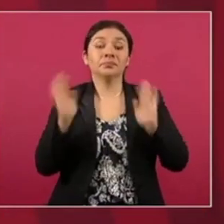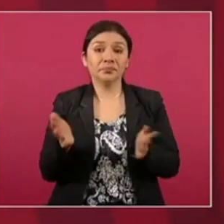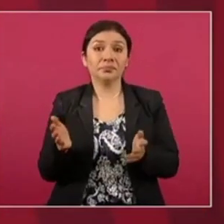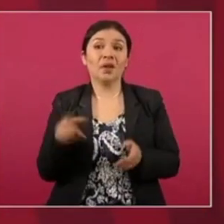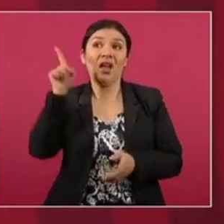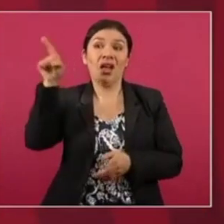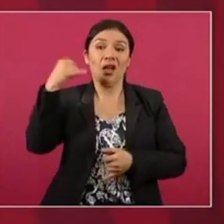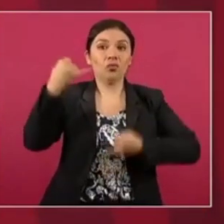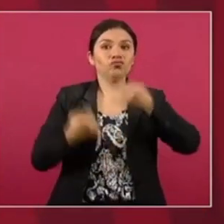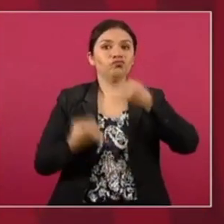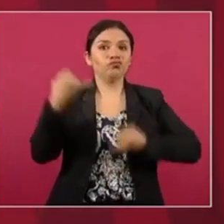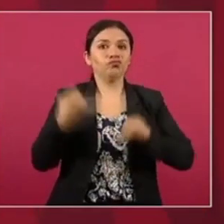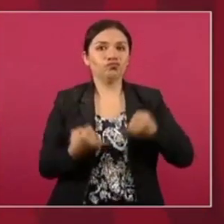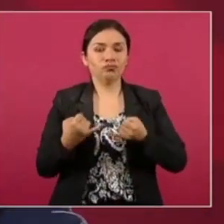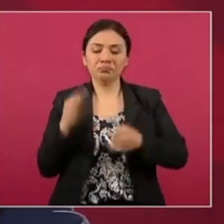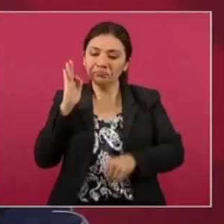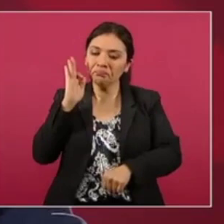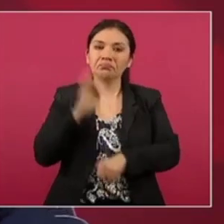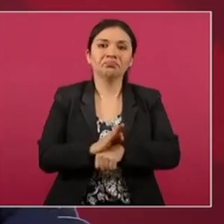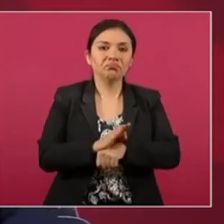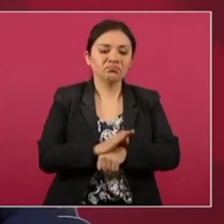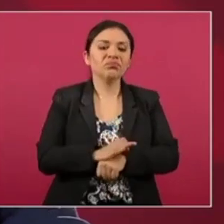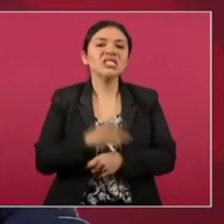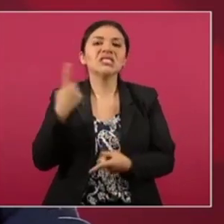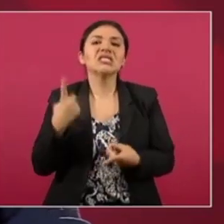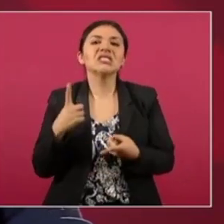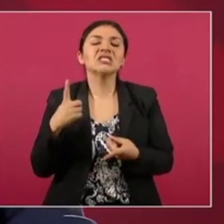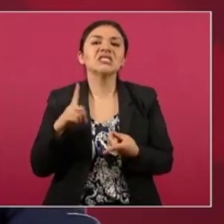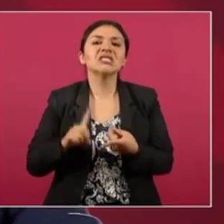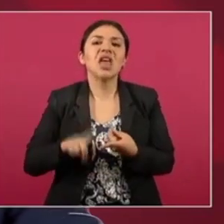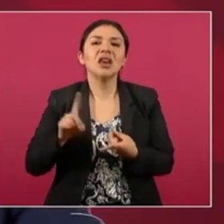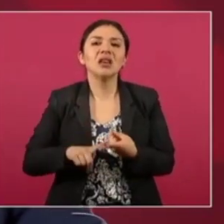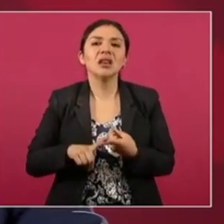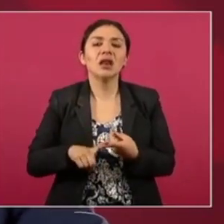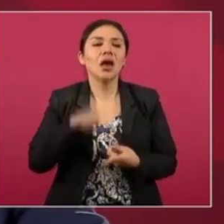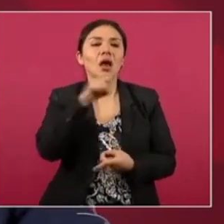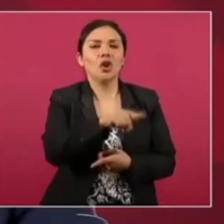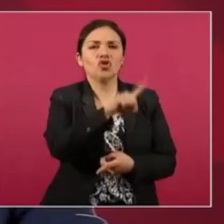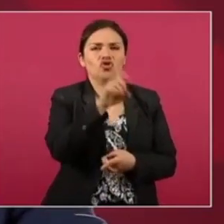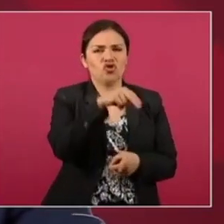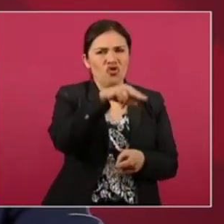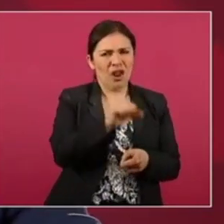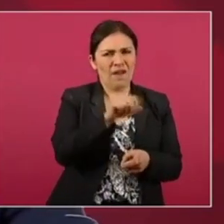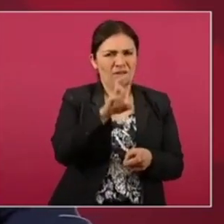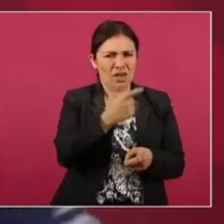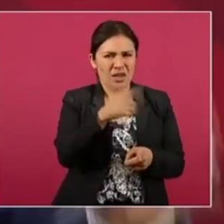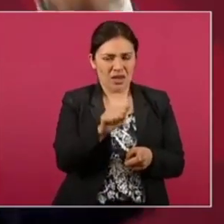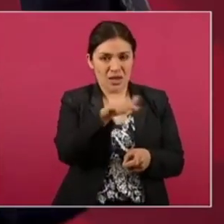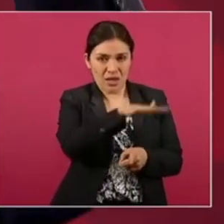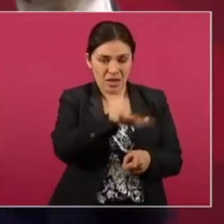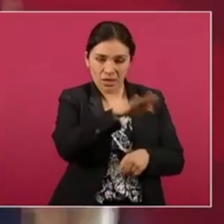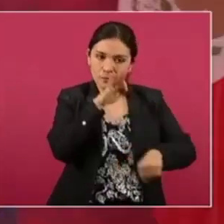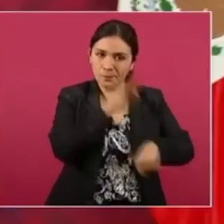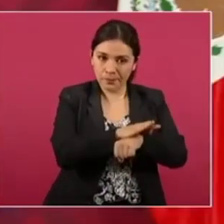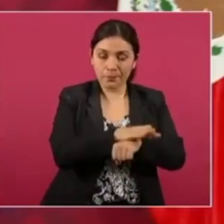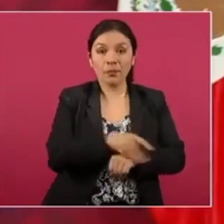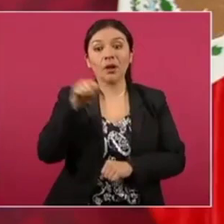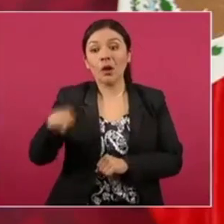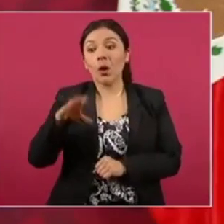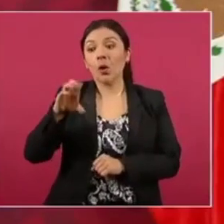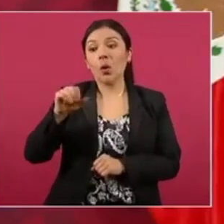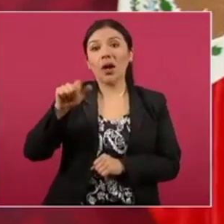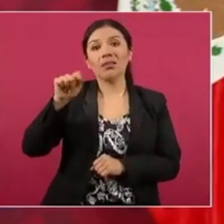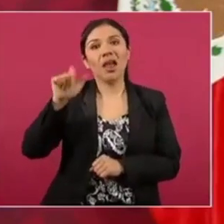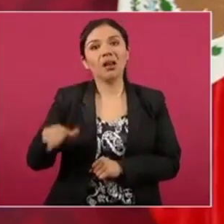en la Corte a favor de Sola de Vega y los de Cuatrán